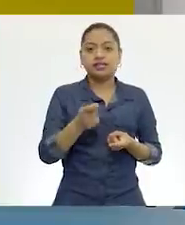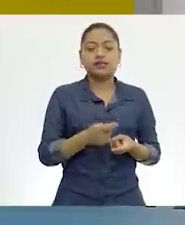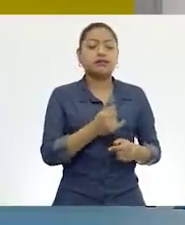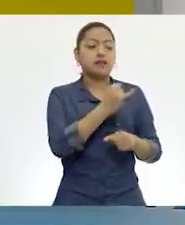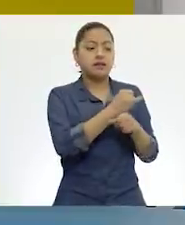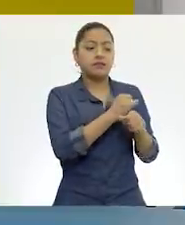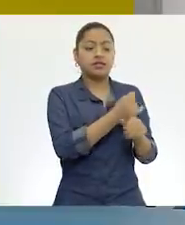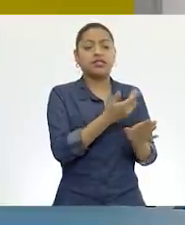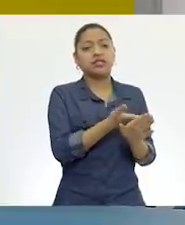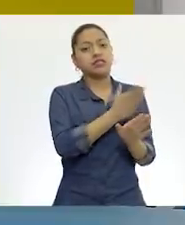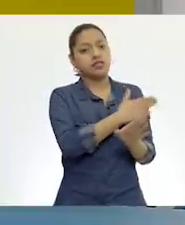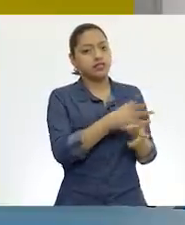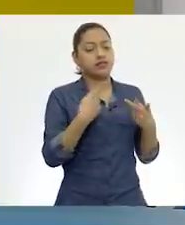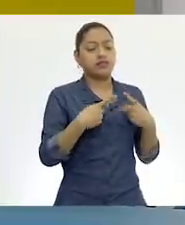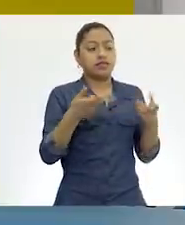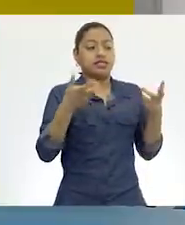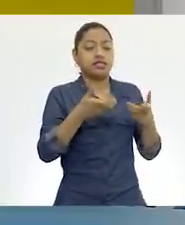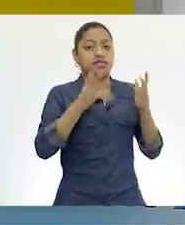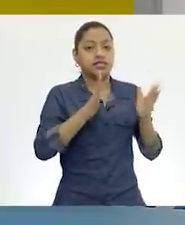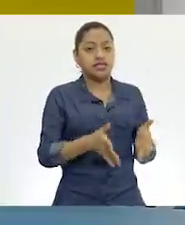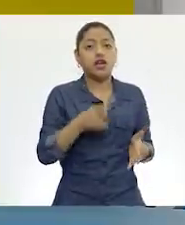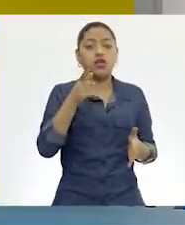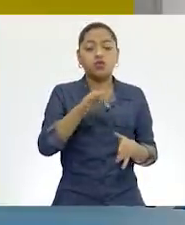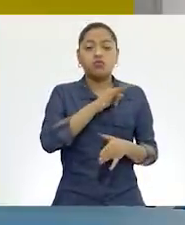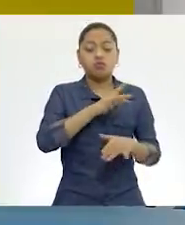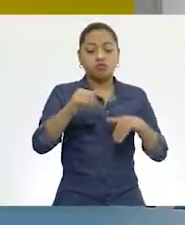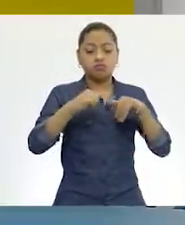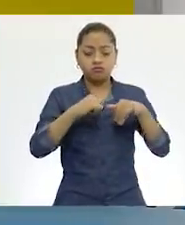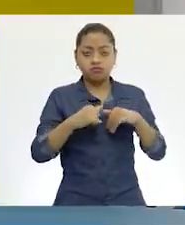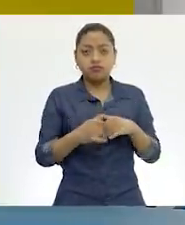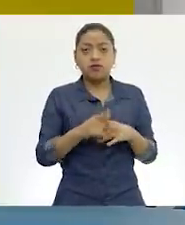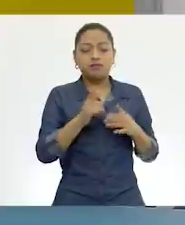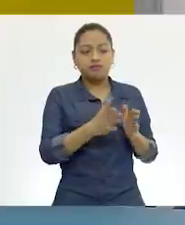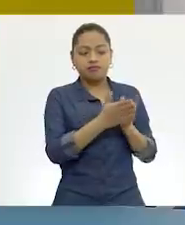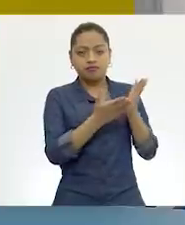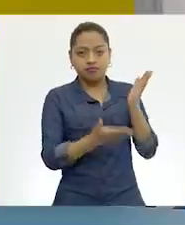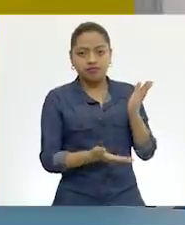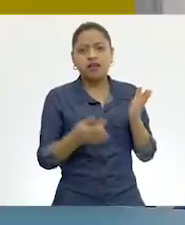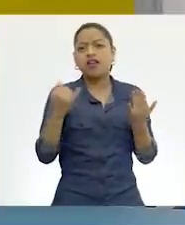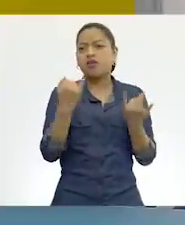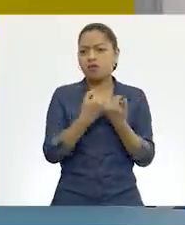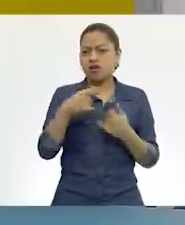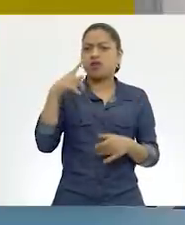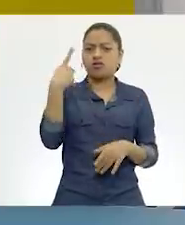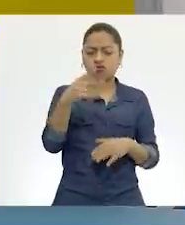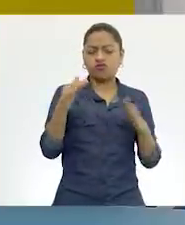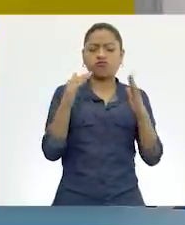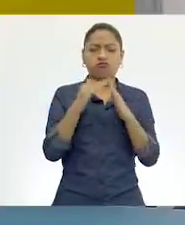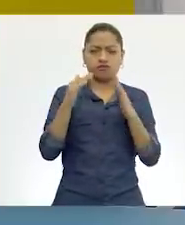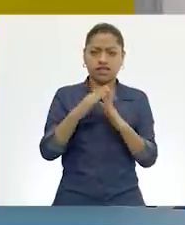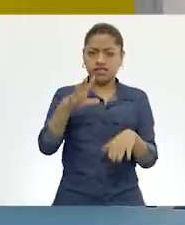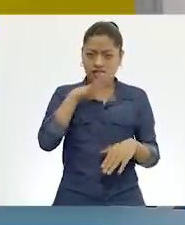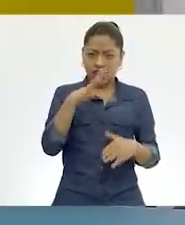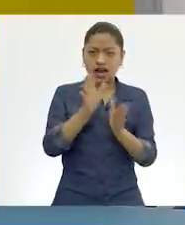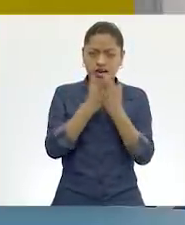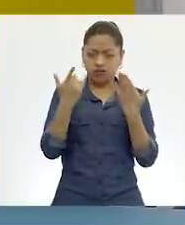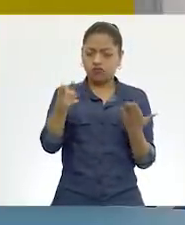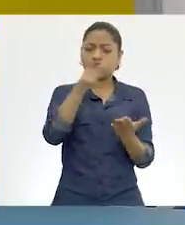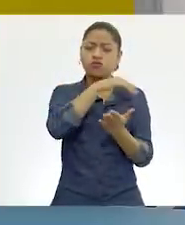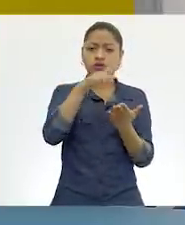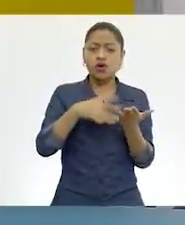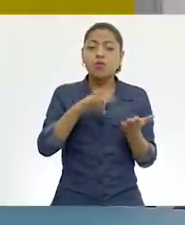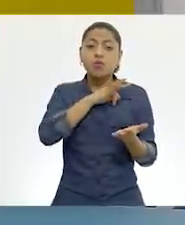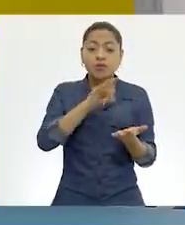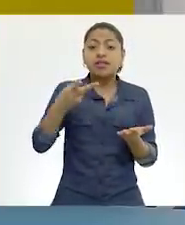ya revisamos revistas, revisamos el Atlas y también te invitamos a revisar algunos libros que tengas en casa. Pero si